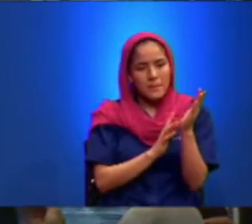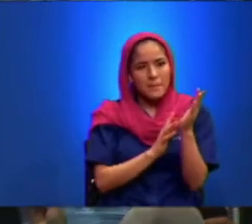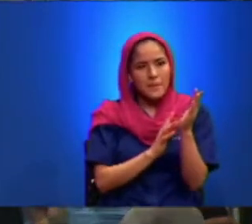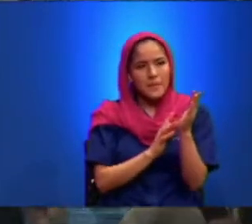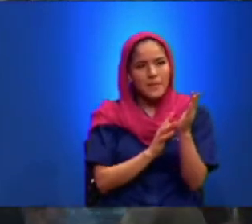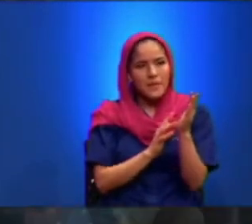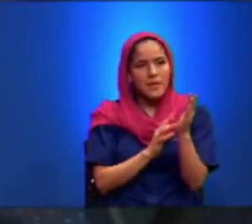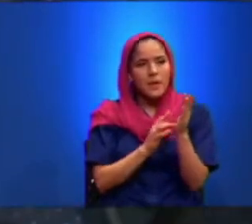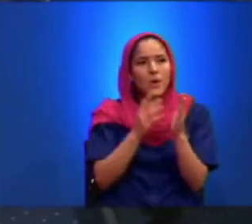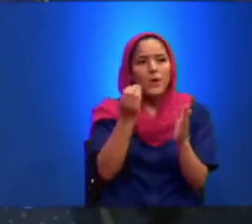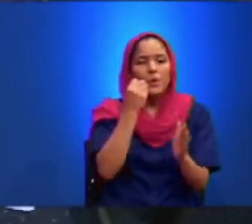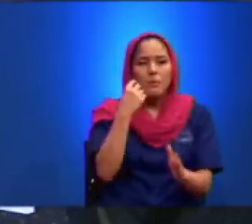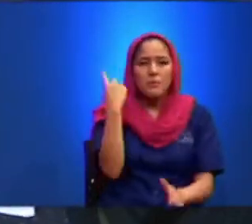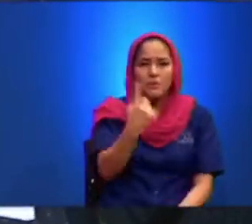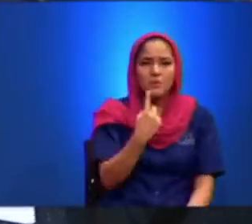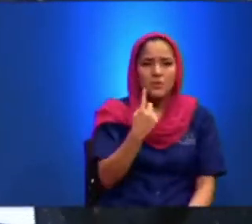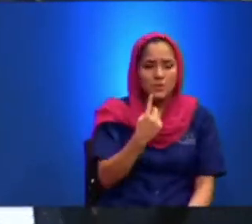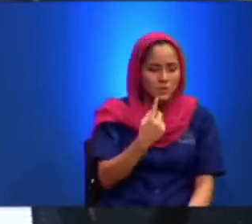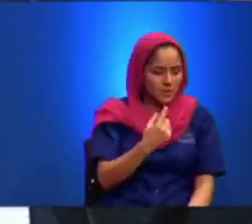Comamos Todos Del Pan